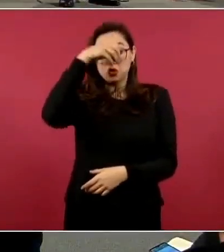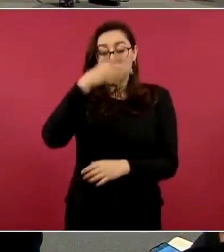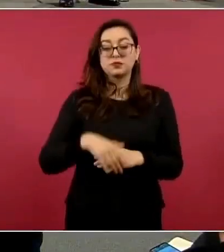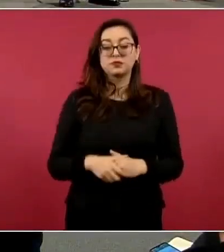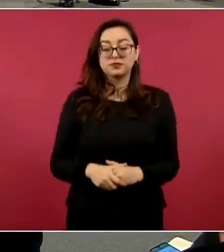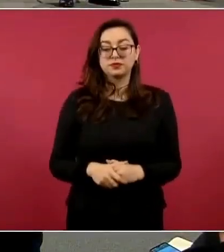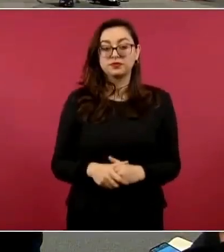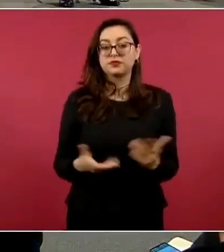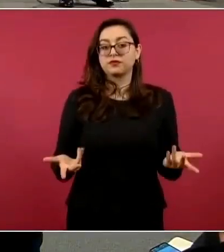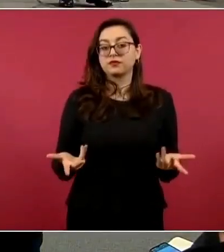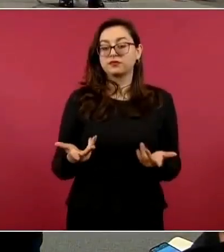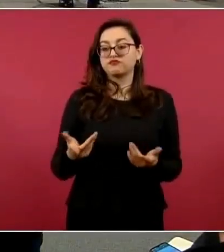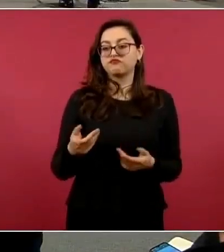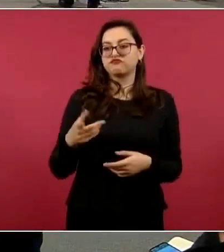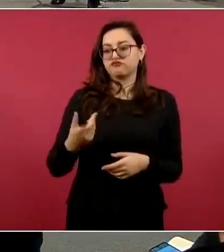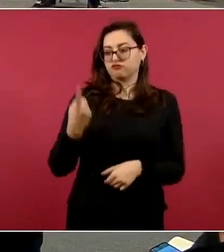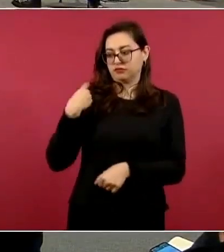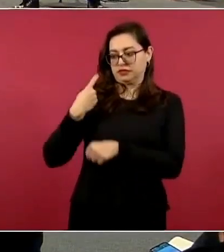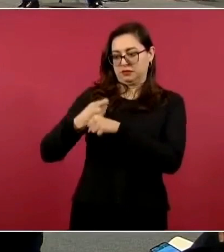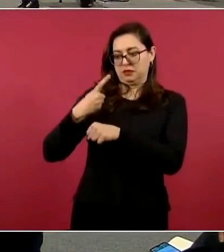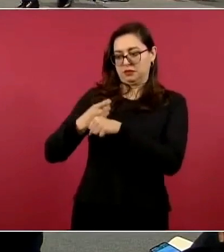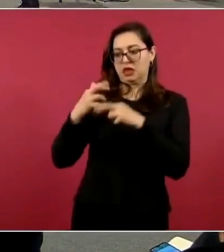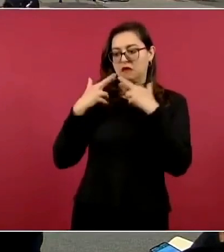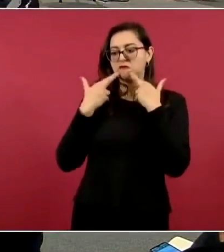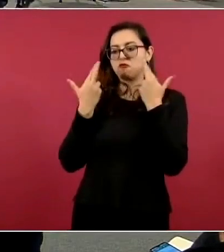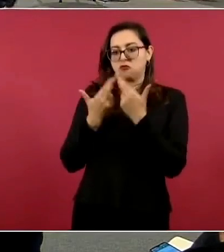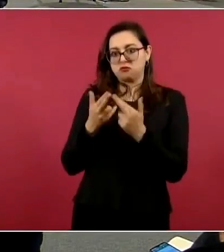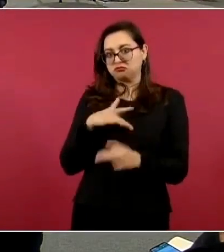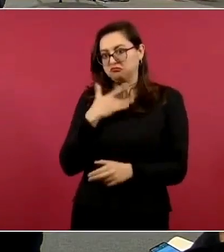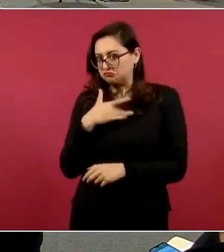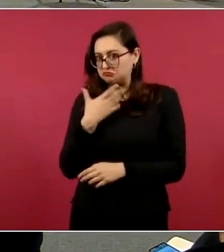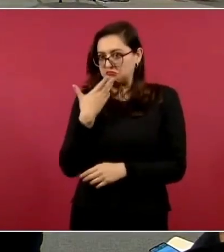¿Y para cuándo sería la segunda reunión que teníamos programada?